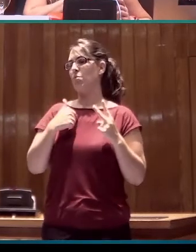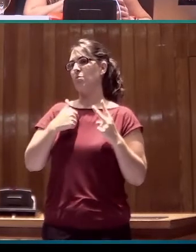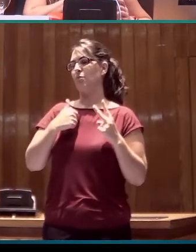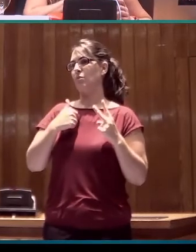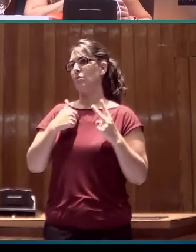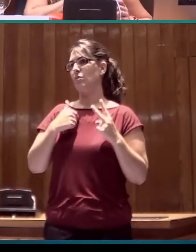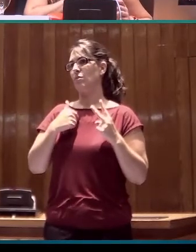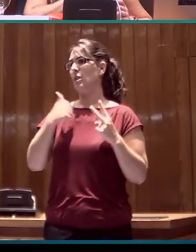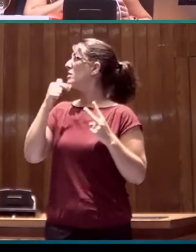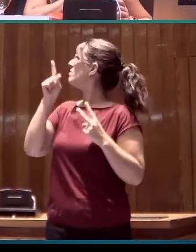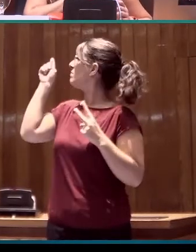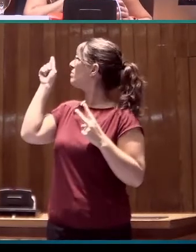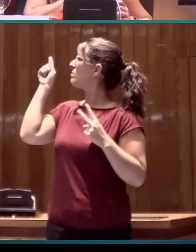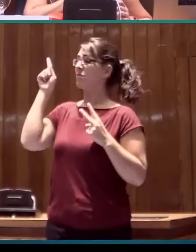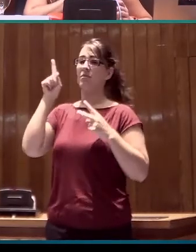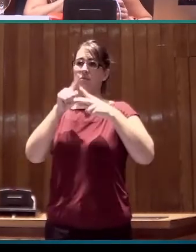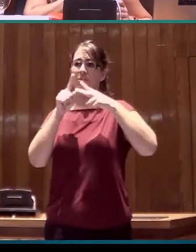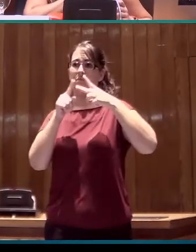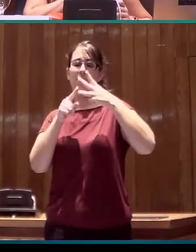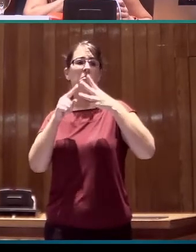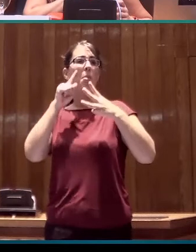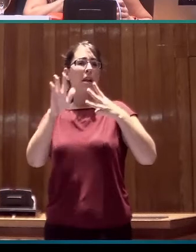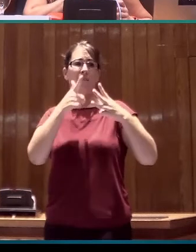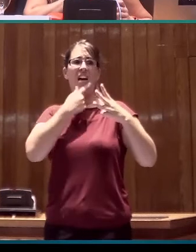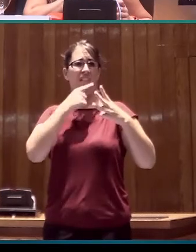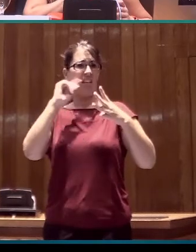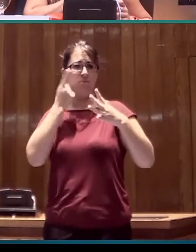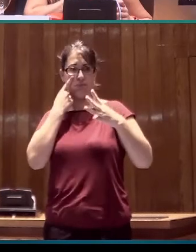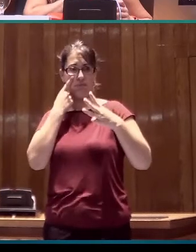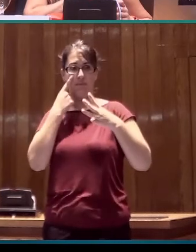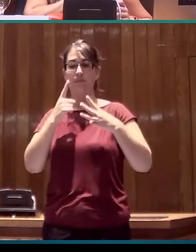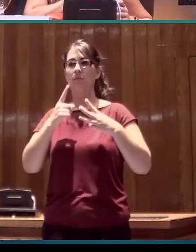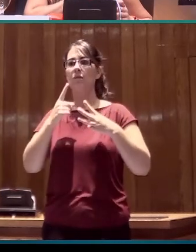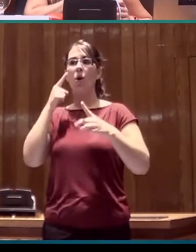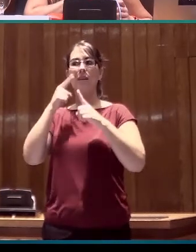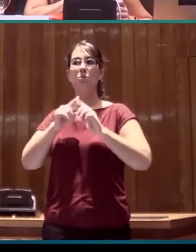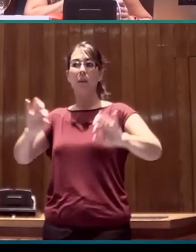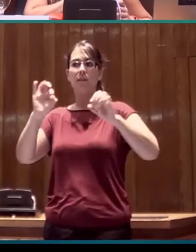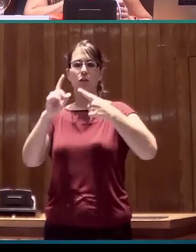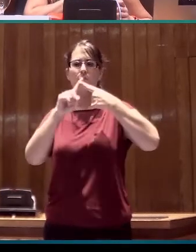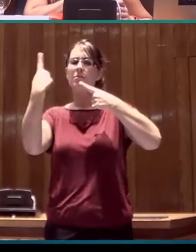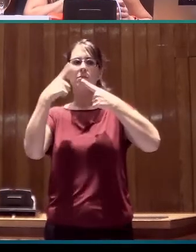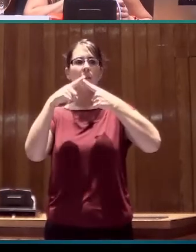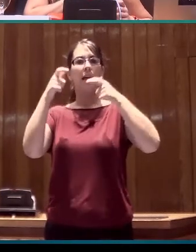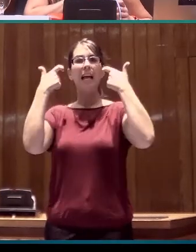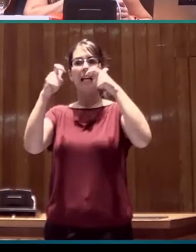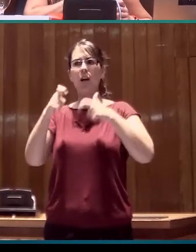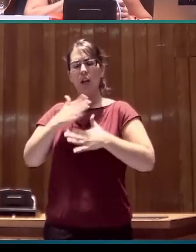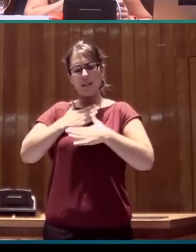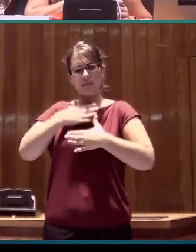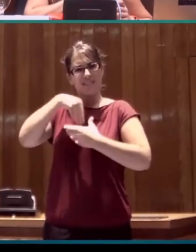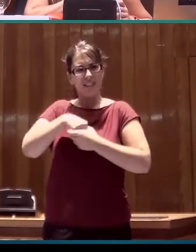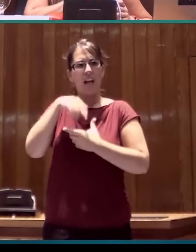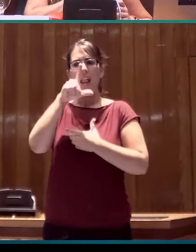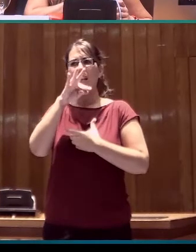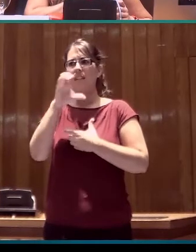me parece relativamente sencillo identificar. Uno de ellos es reconocer las categorías propias de la LS, cuáles son